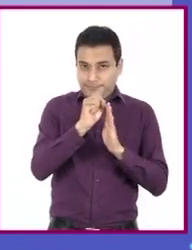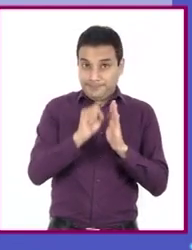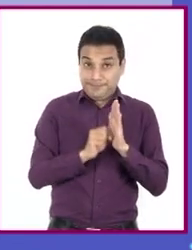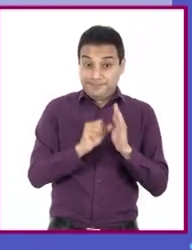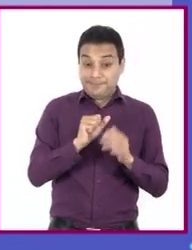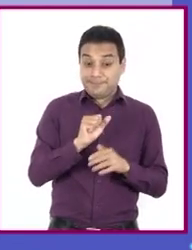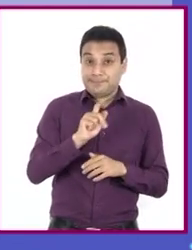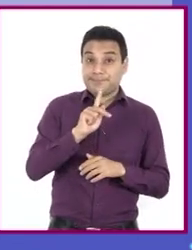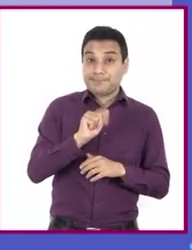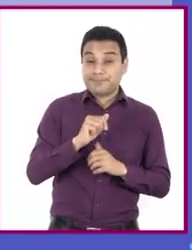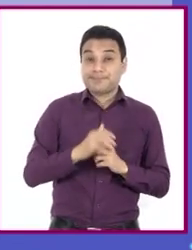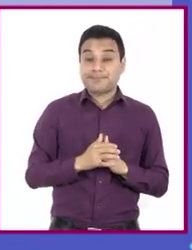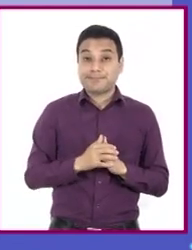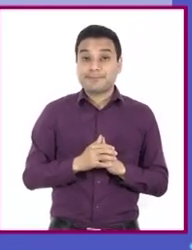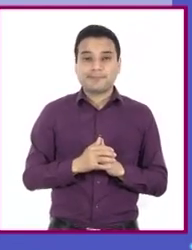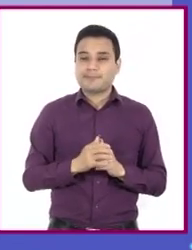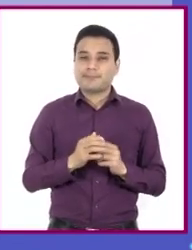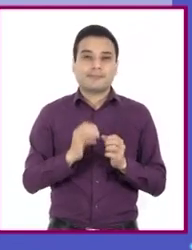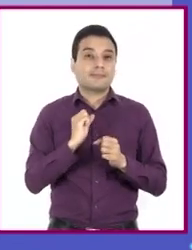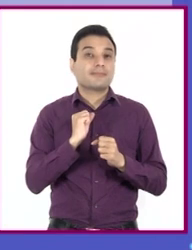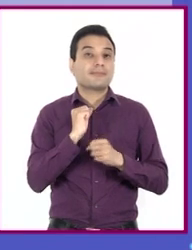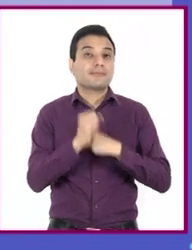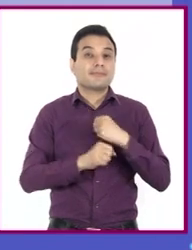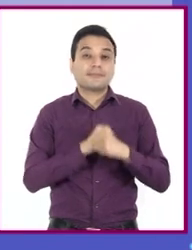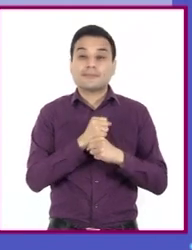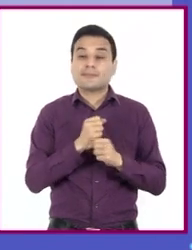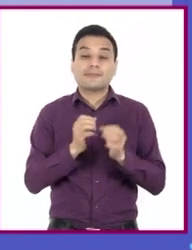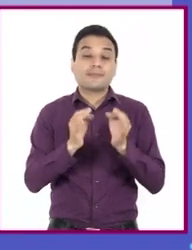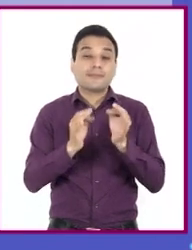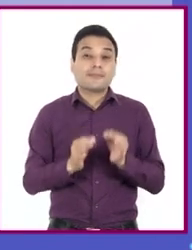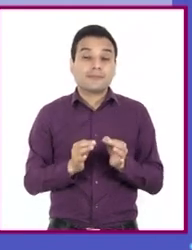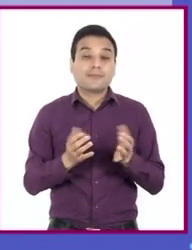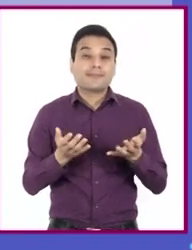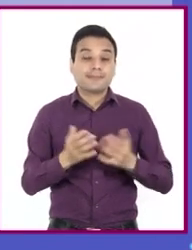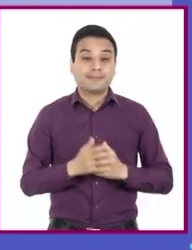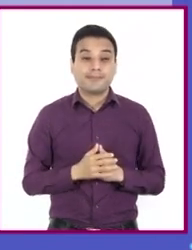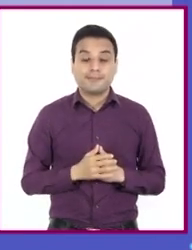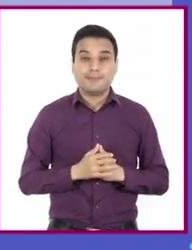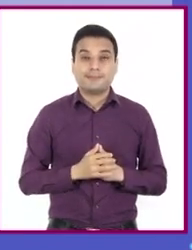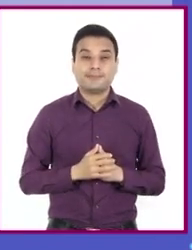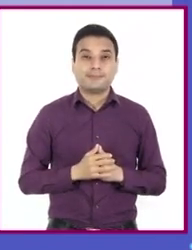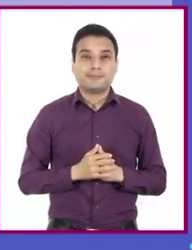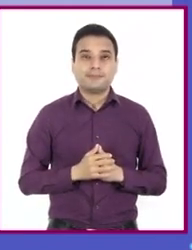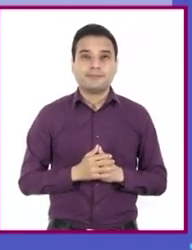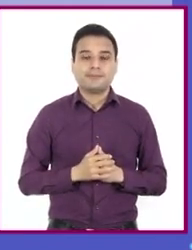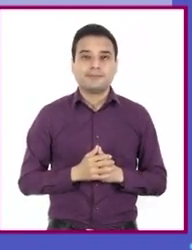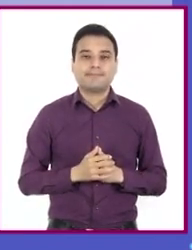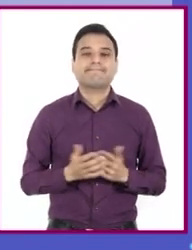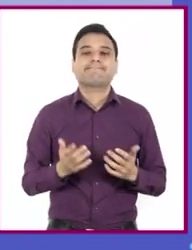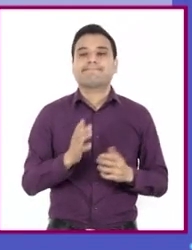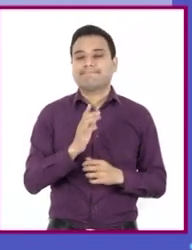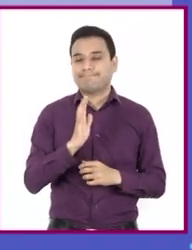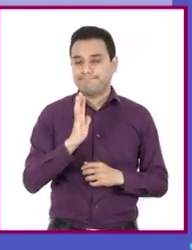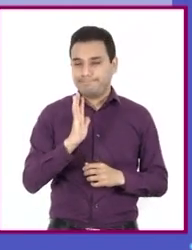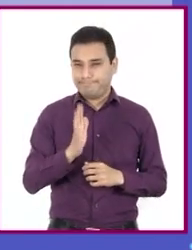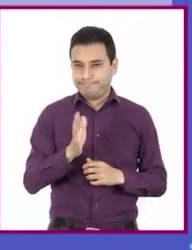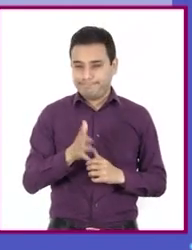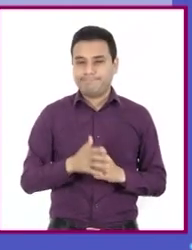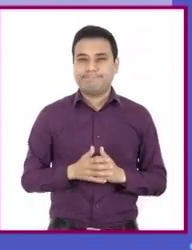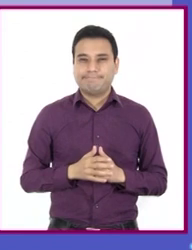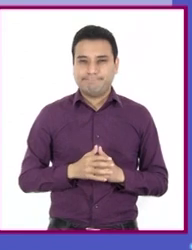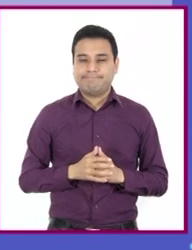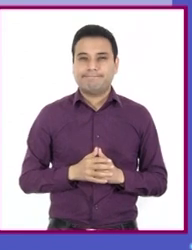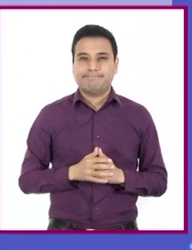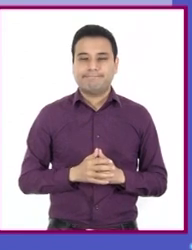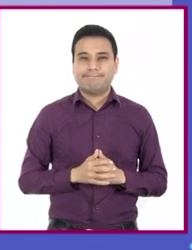el momento en que se publica o da a conocer una fuente de información, aparece inmediatamente después. Con eso creo que ya la